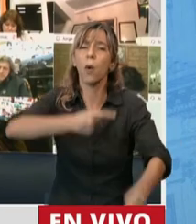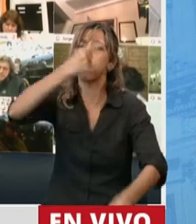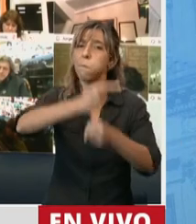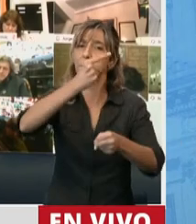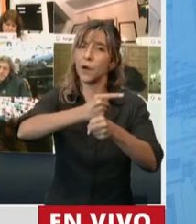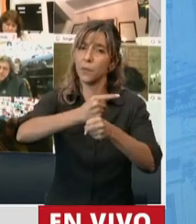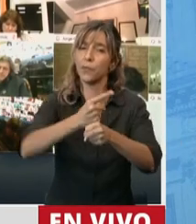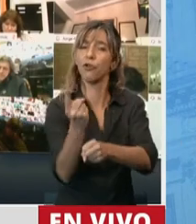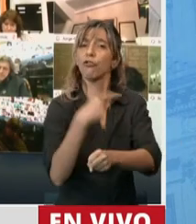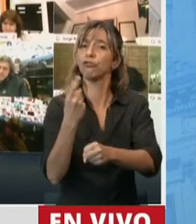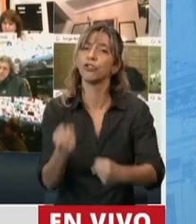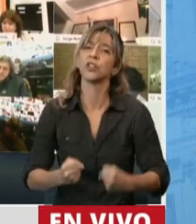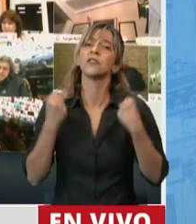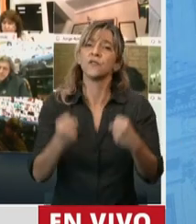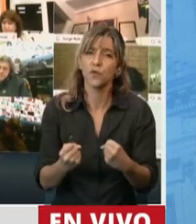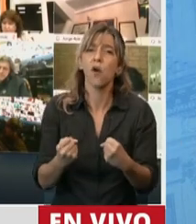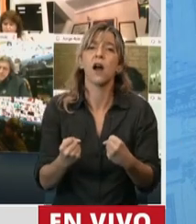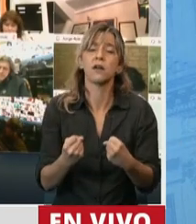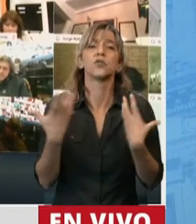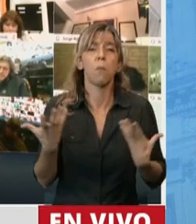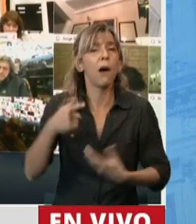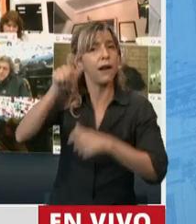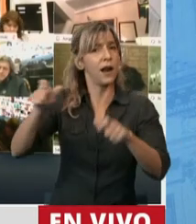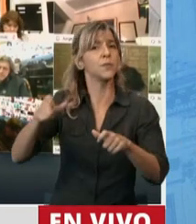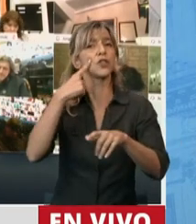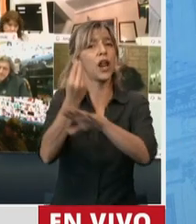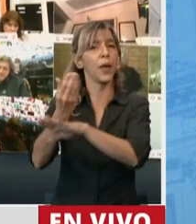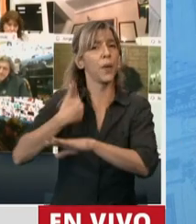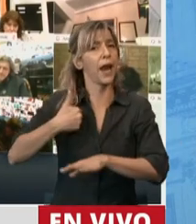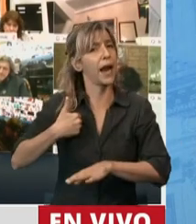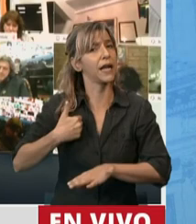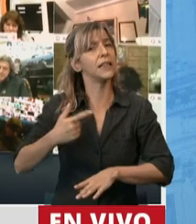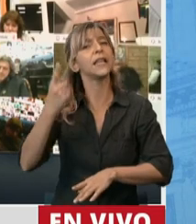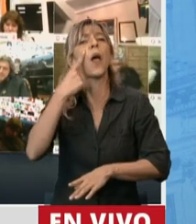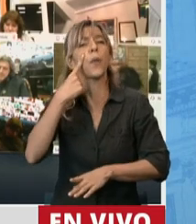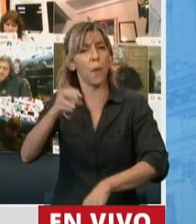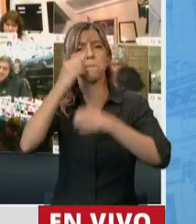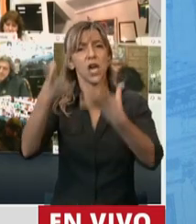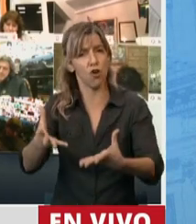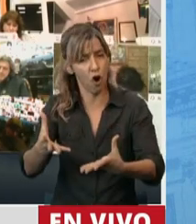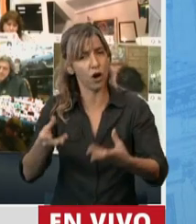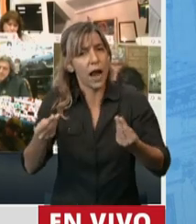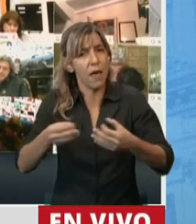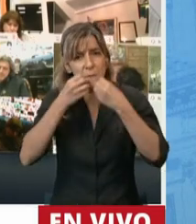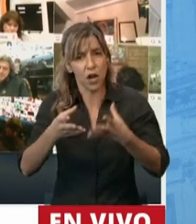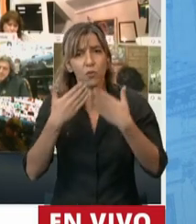esfuerzo para conseguir que los argentinos y las argentinas tengan una mejor calidad de vida. Muchas gracias, señor presidente.